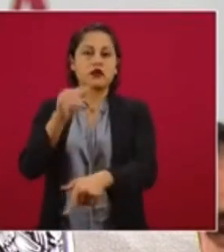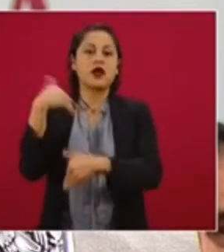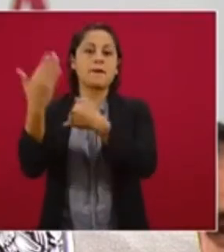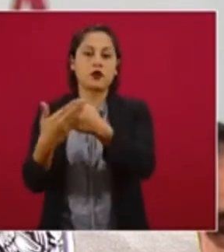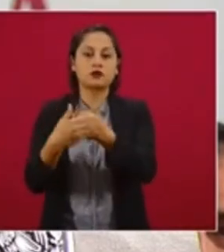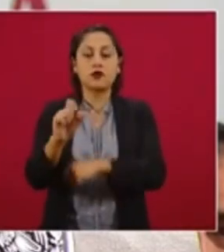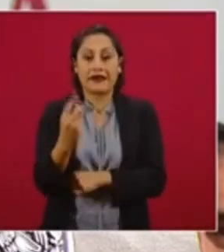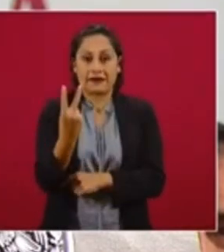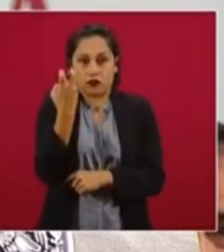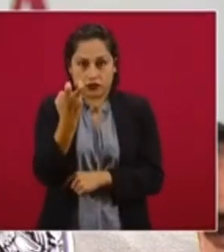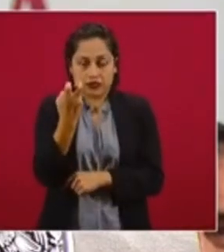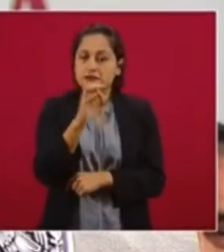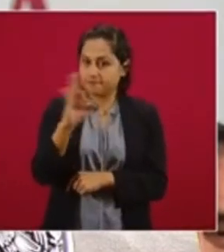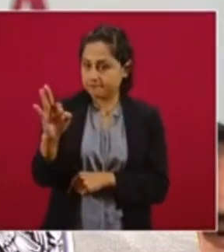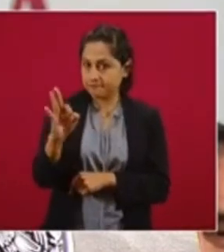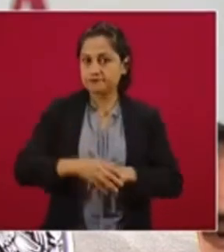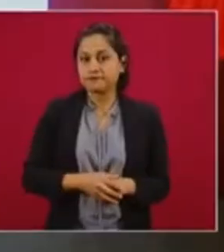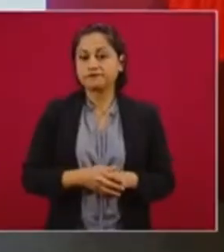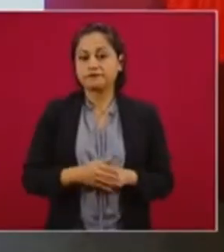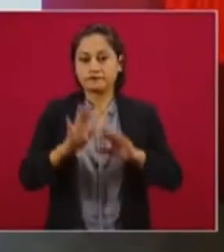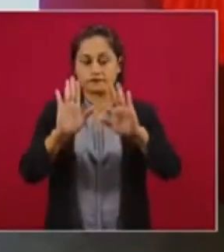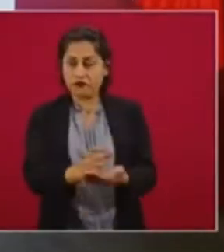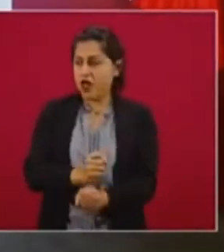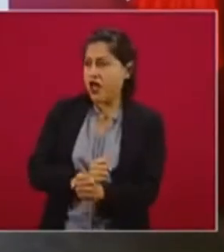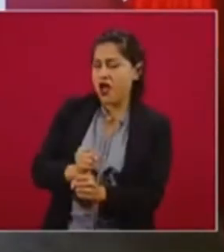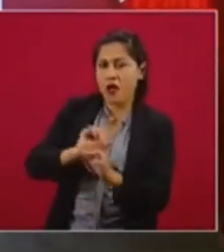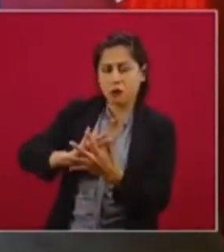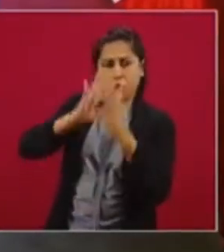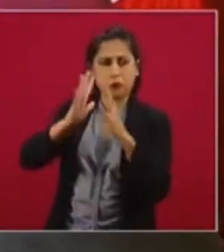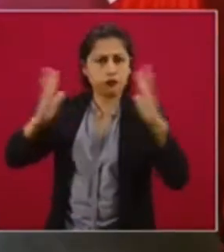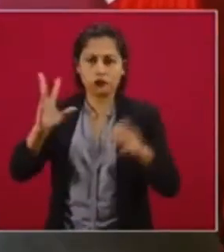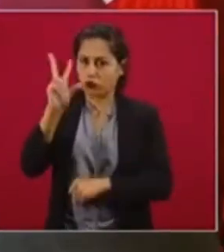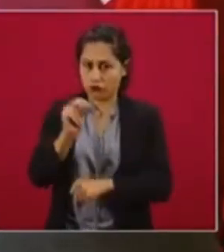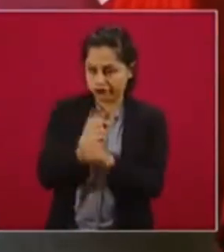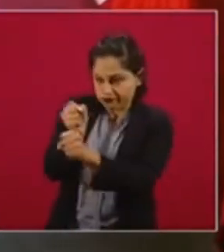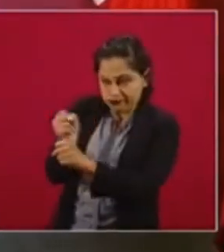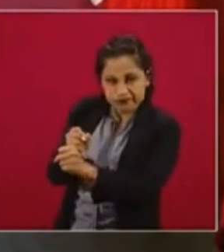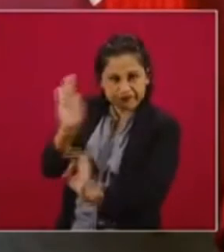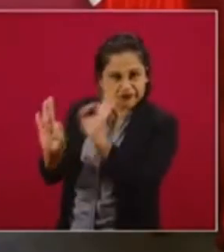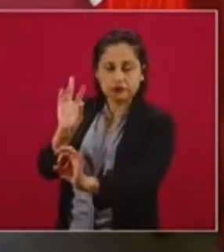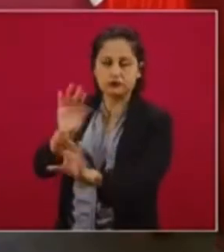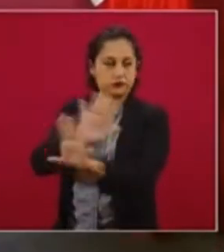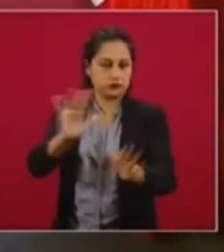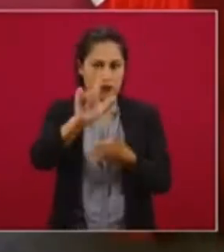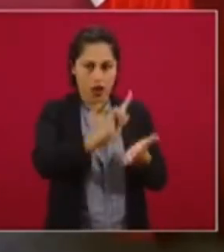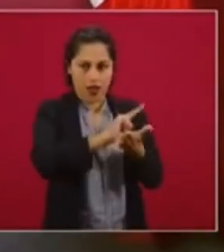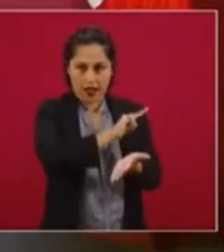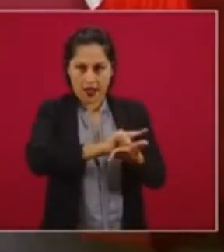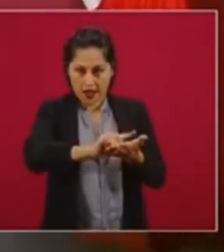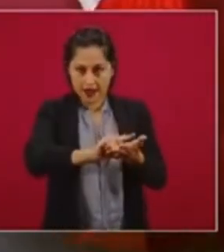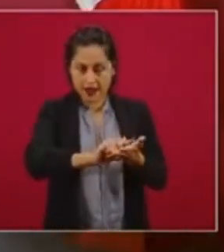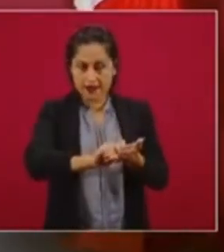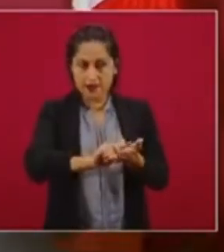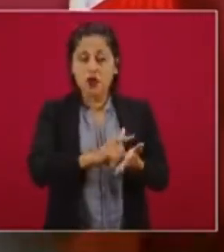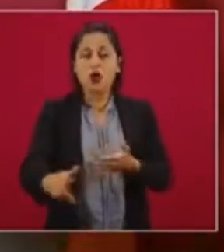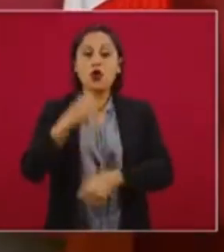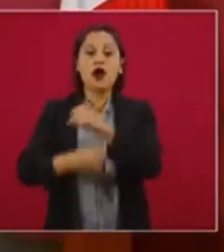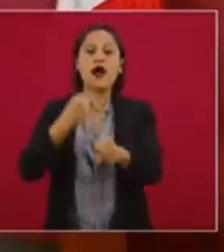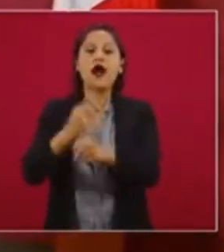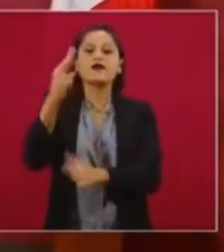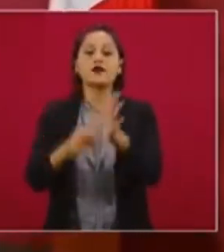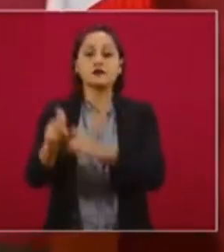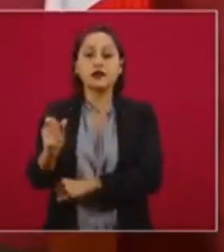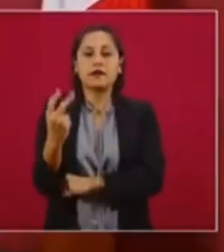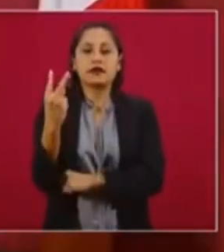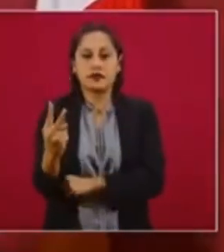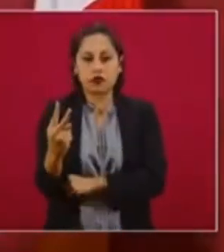y de manera legal, sin violencia, se le va a preguntar a la gente en el primer trimestre del 22, ¿quieres que continúe o